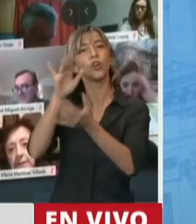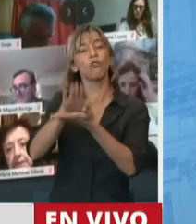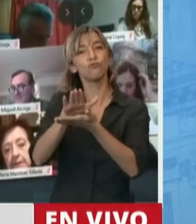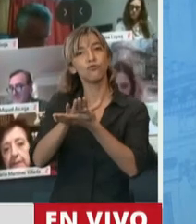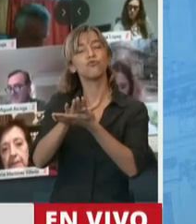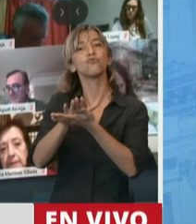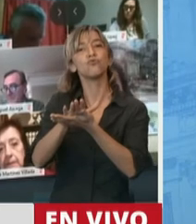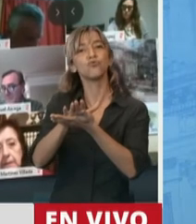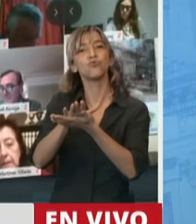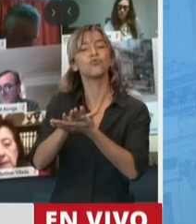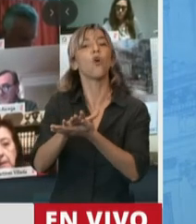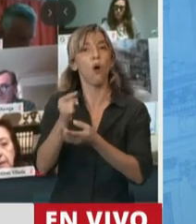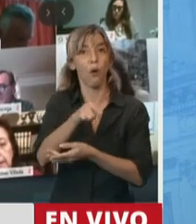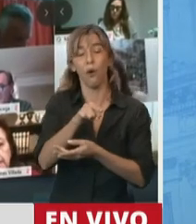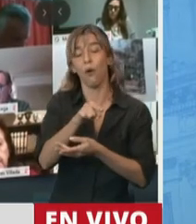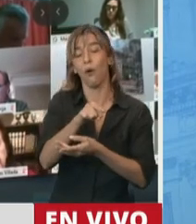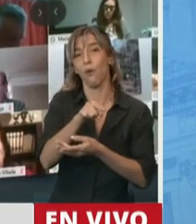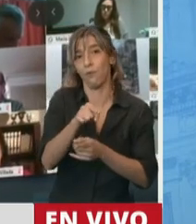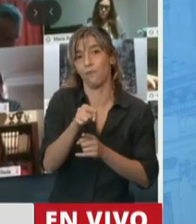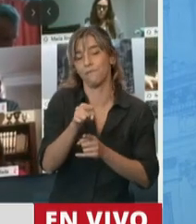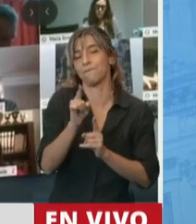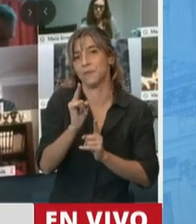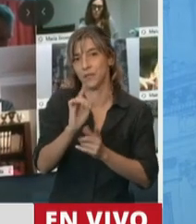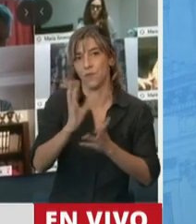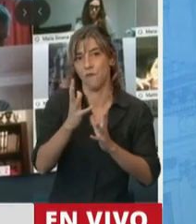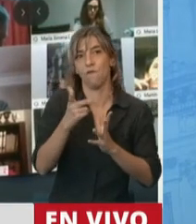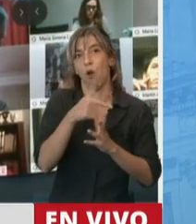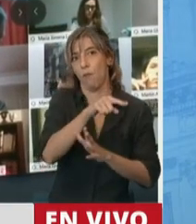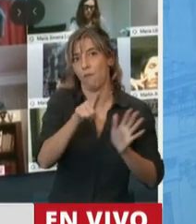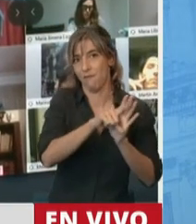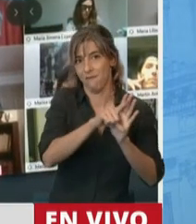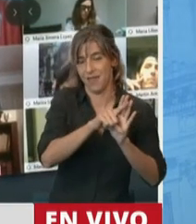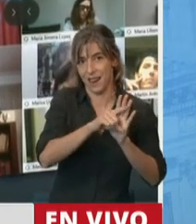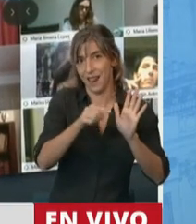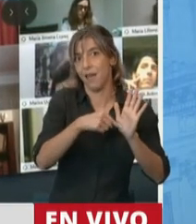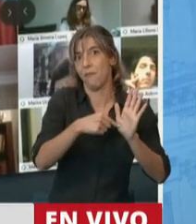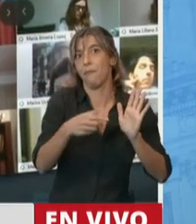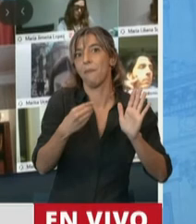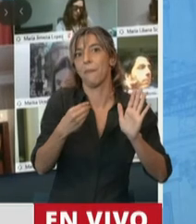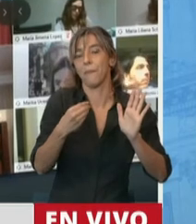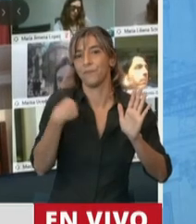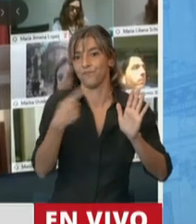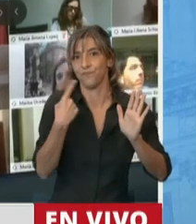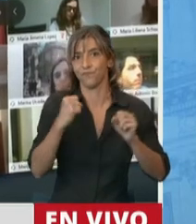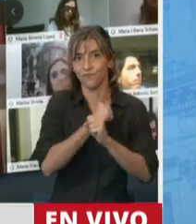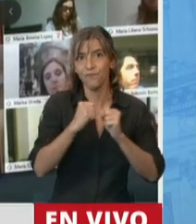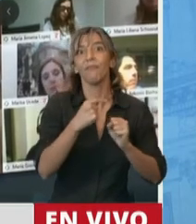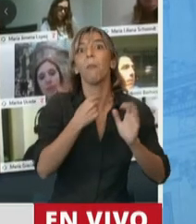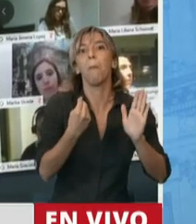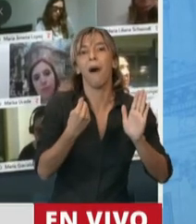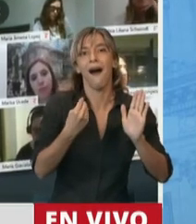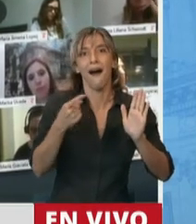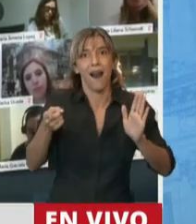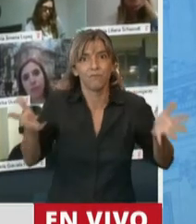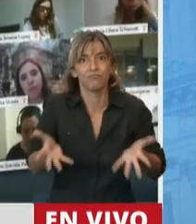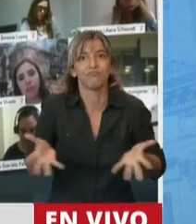para esta actividad porque esto lo queremos aprobar para que se promueva la actividad y